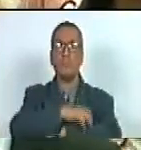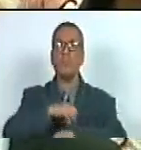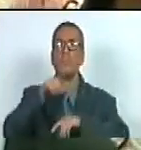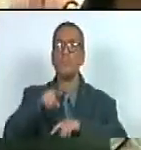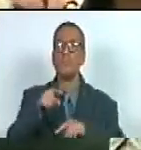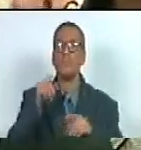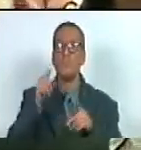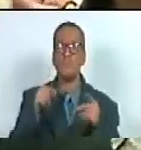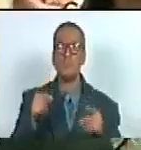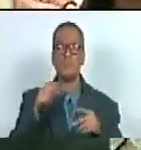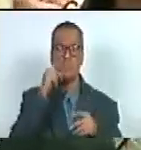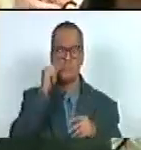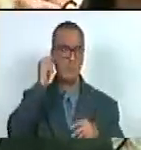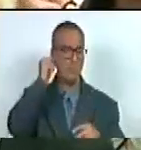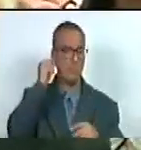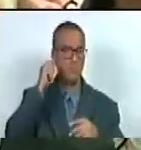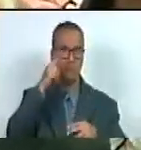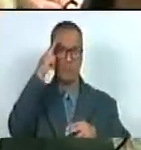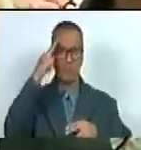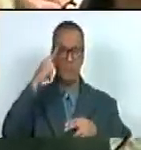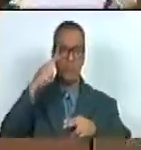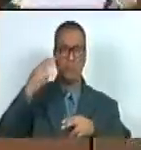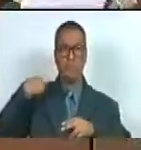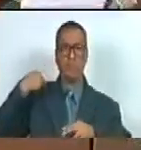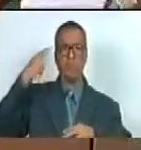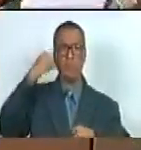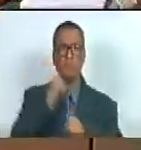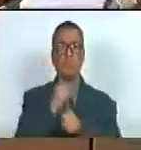tigrensas dignos y honrados que trabajan